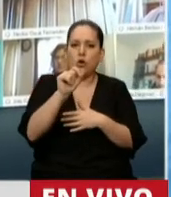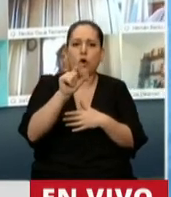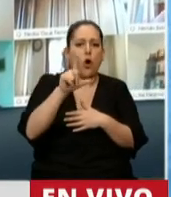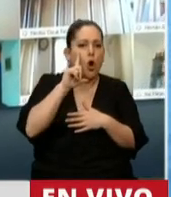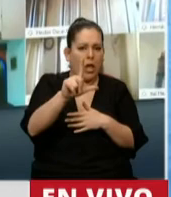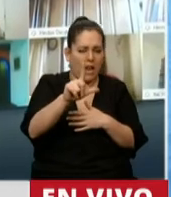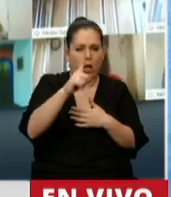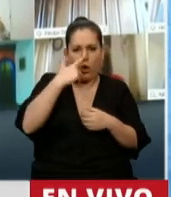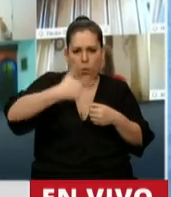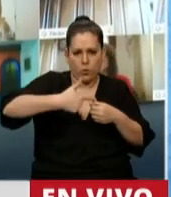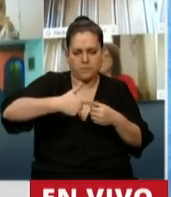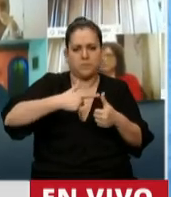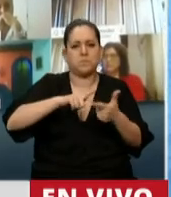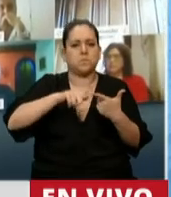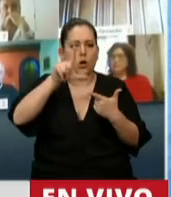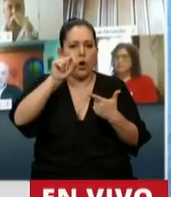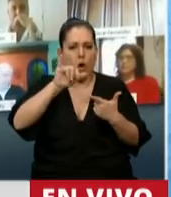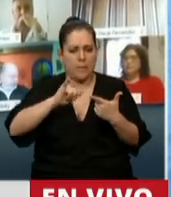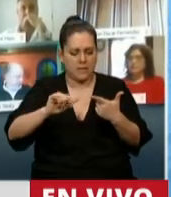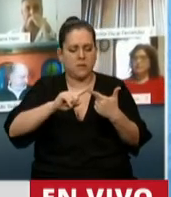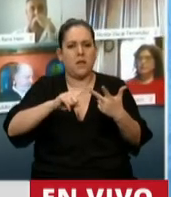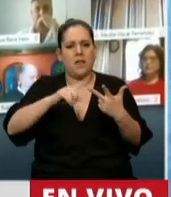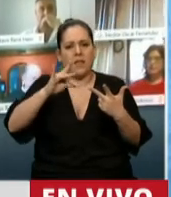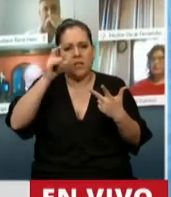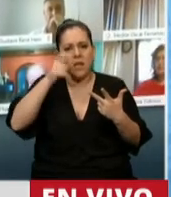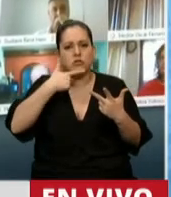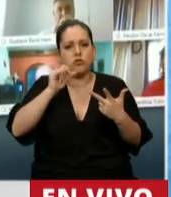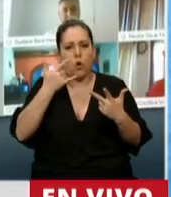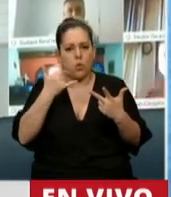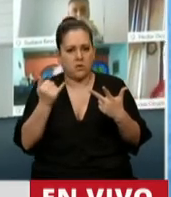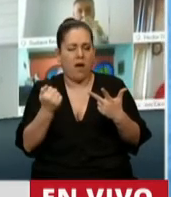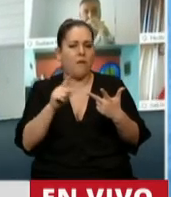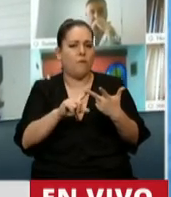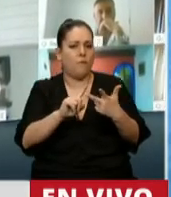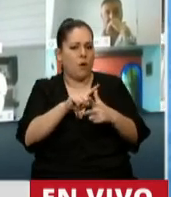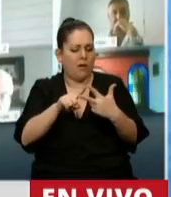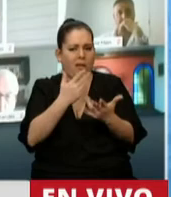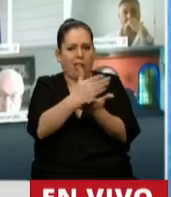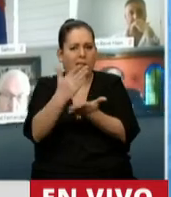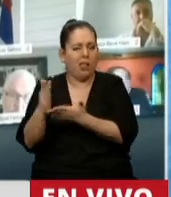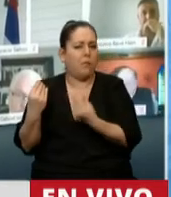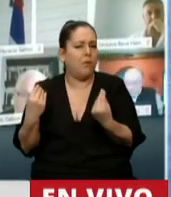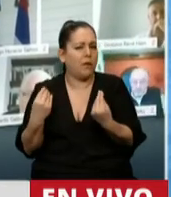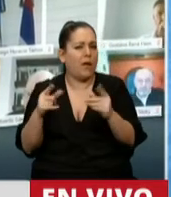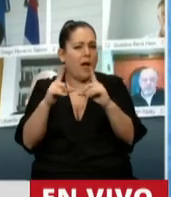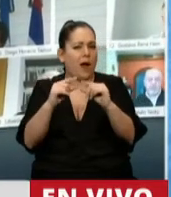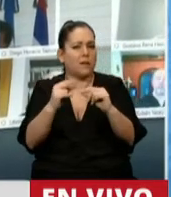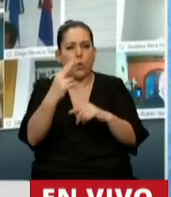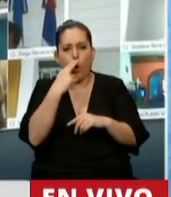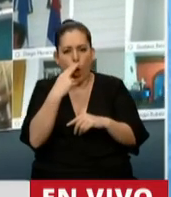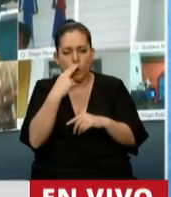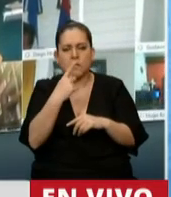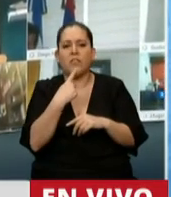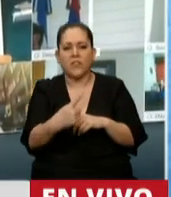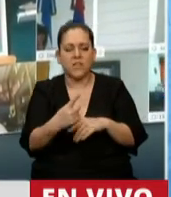Cristóbal López, de Fabián de Sousa, y por otro lado se propicie este artículo 11, que lo único que hace es